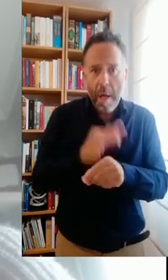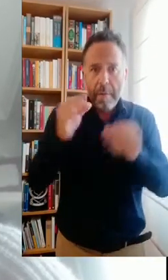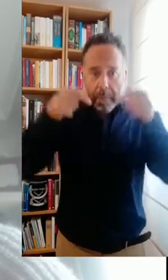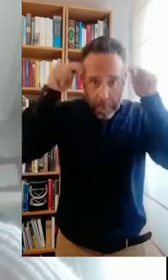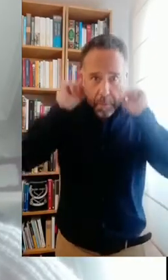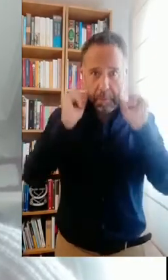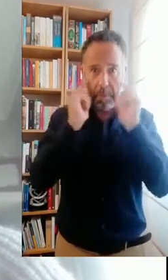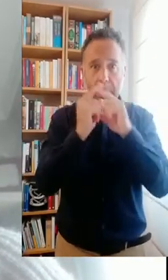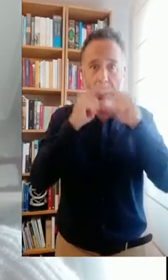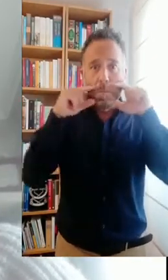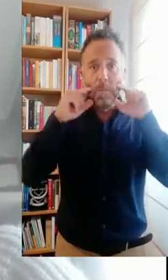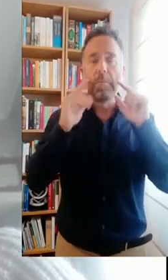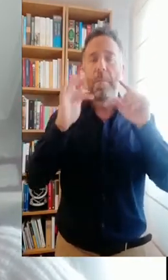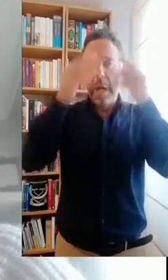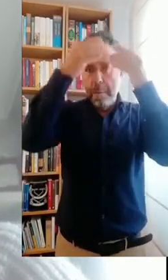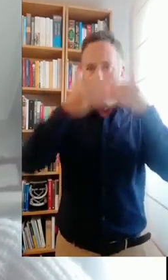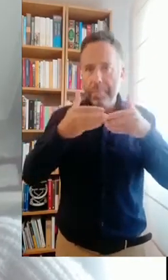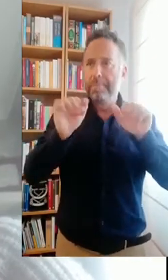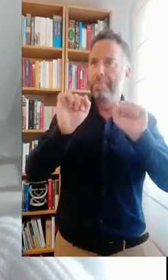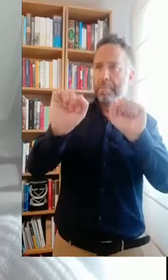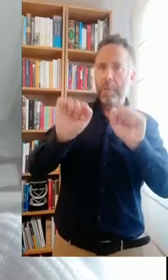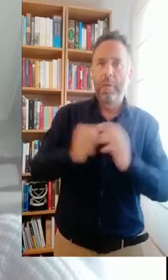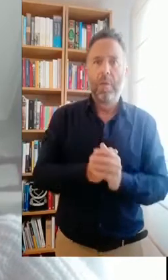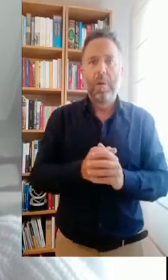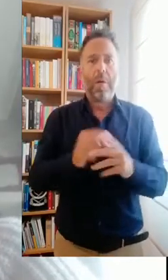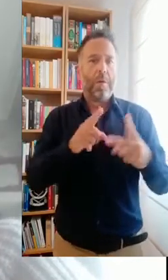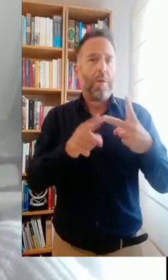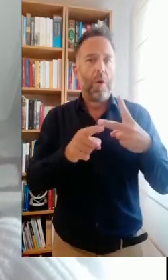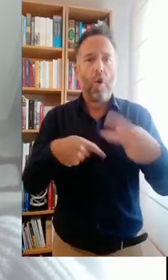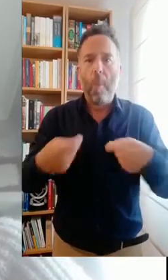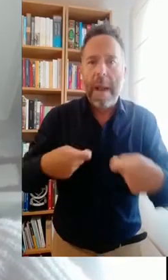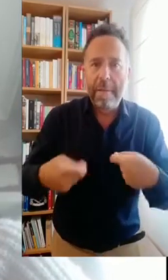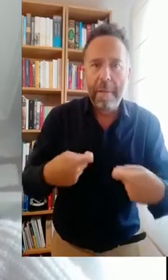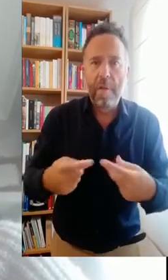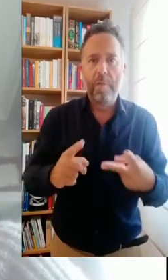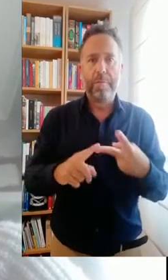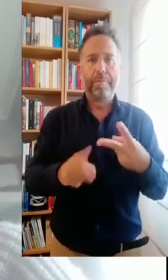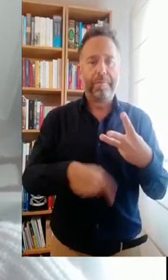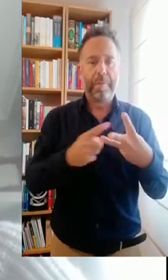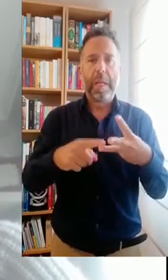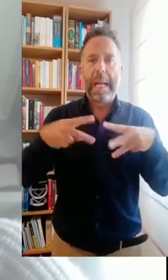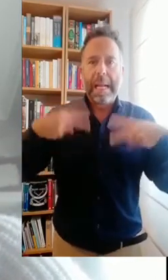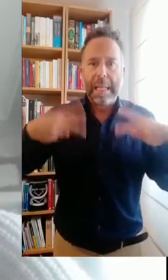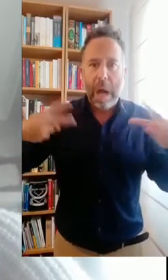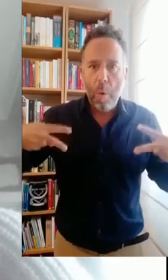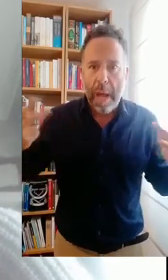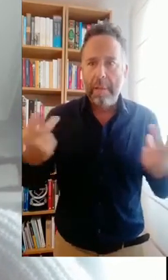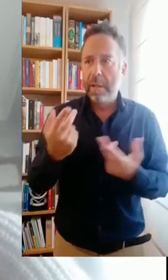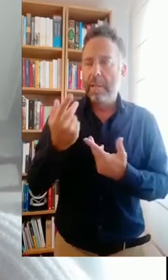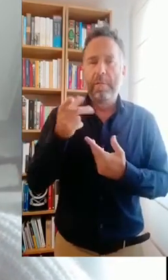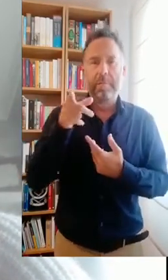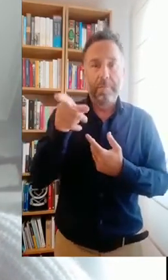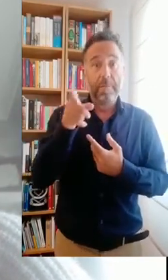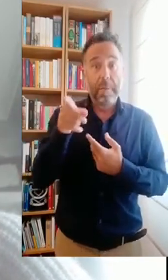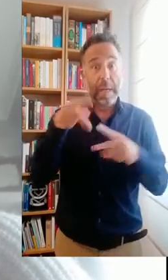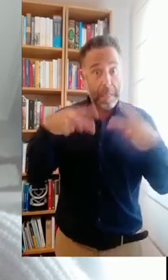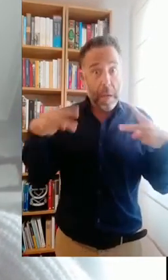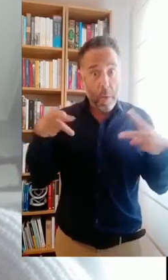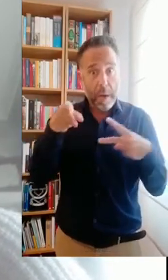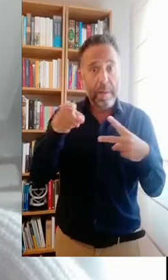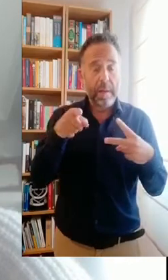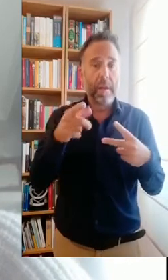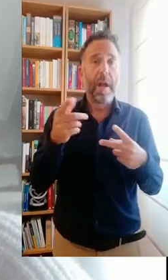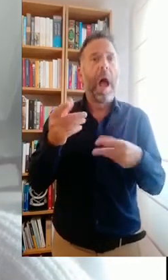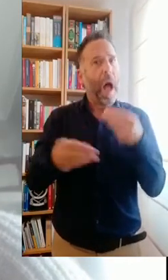mascarillas y elementos de protección. Hablamos de comercio, de restaurantes que están